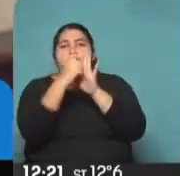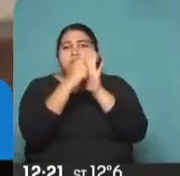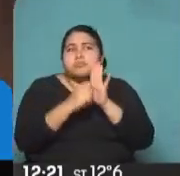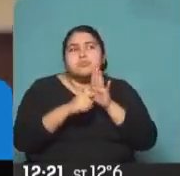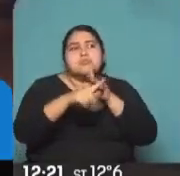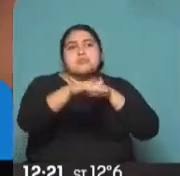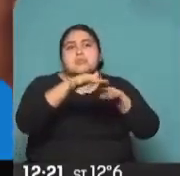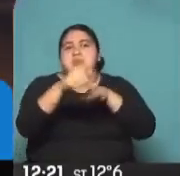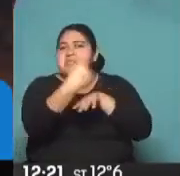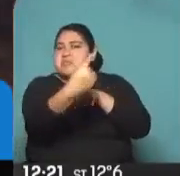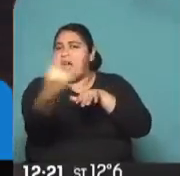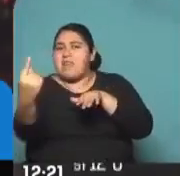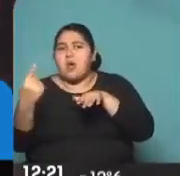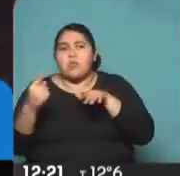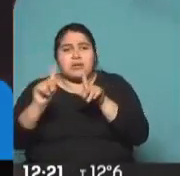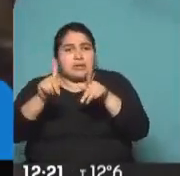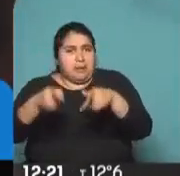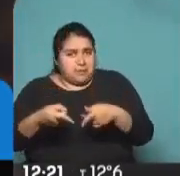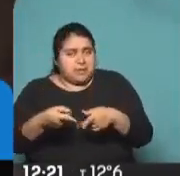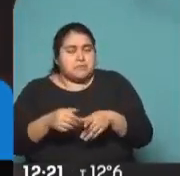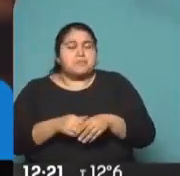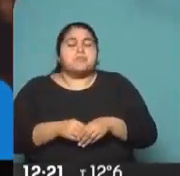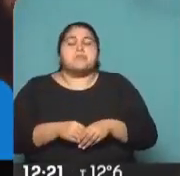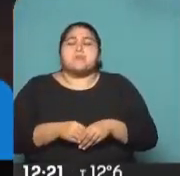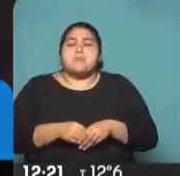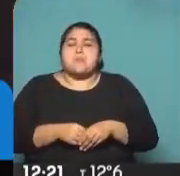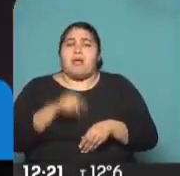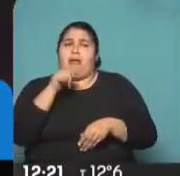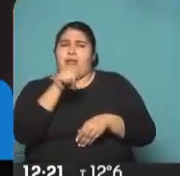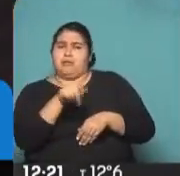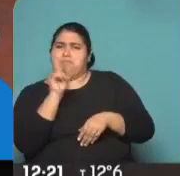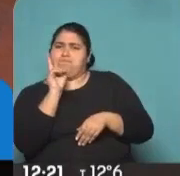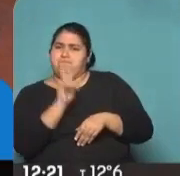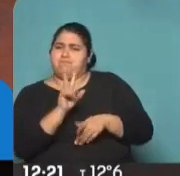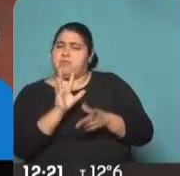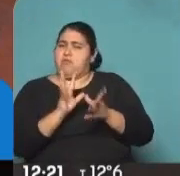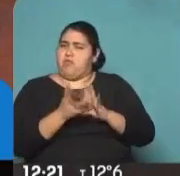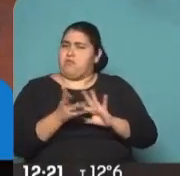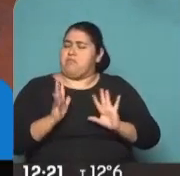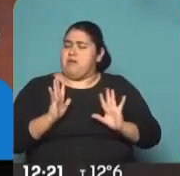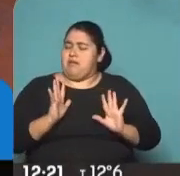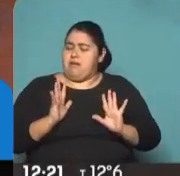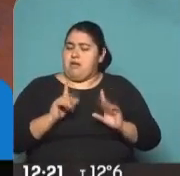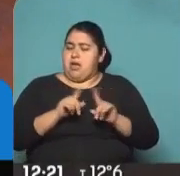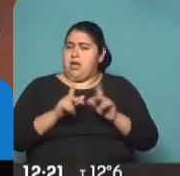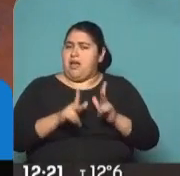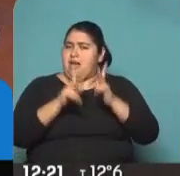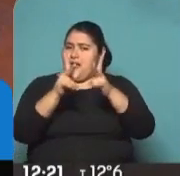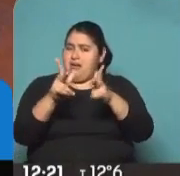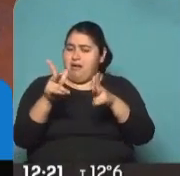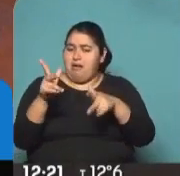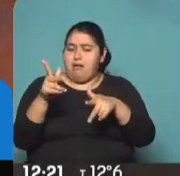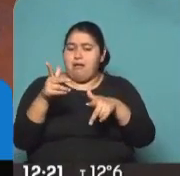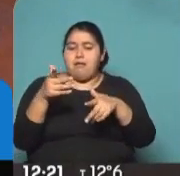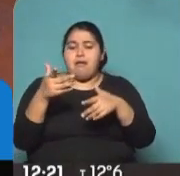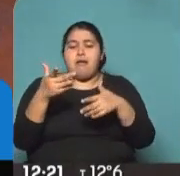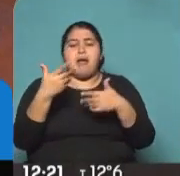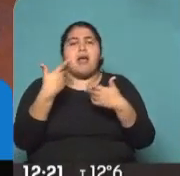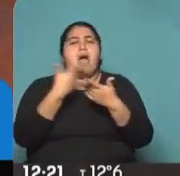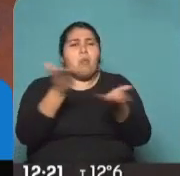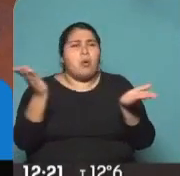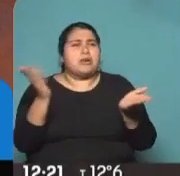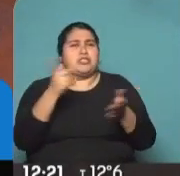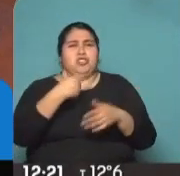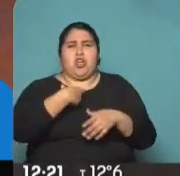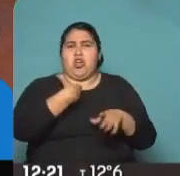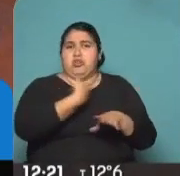Y también me parece que, bueno, en ese sentido hay que decirle a la población, a la sociedad,